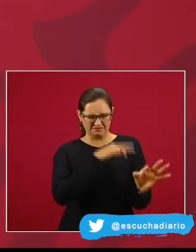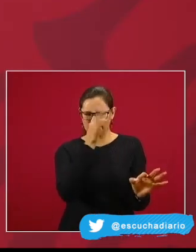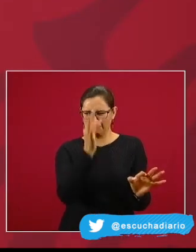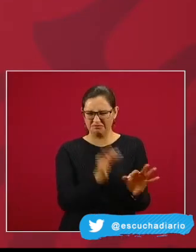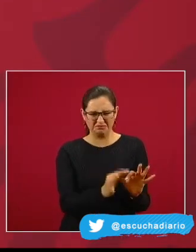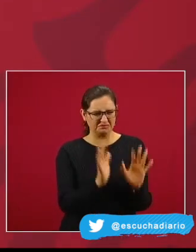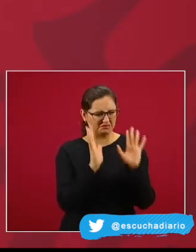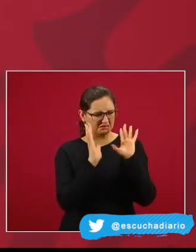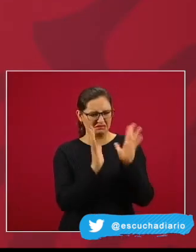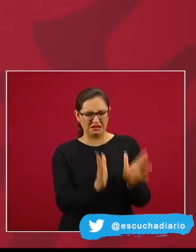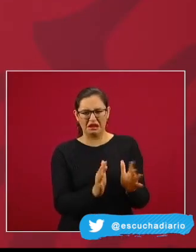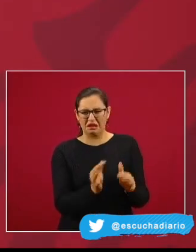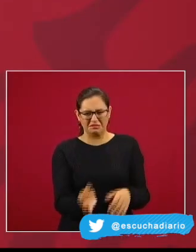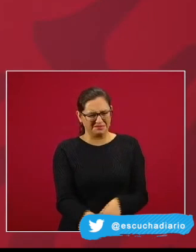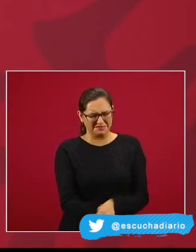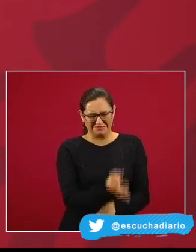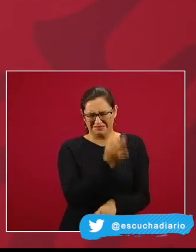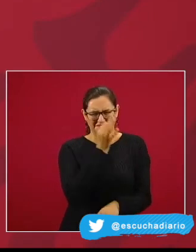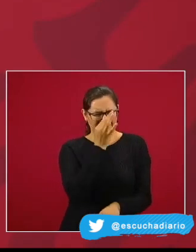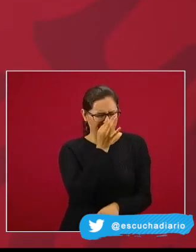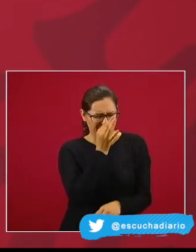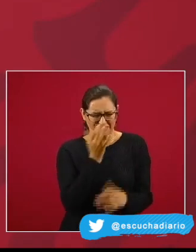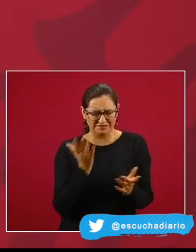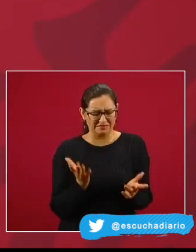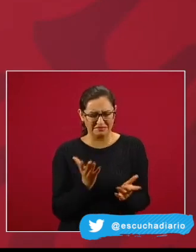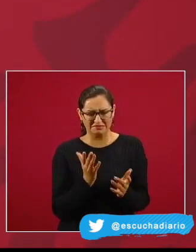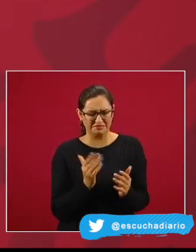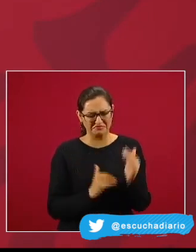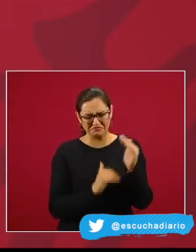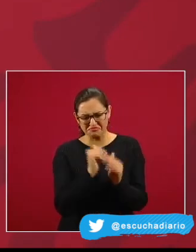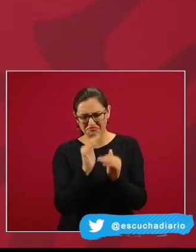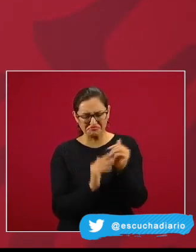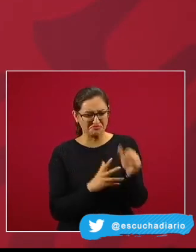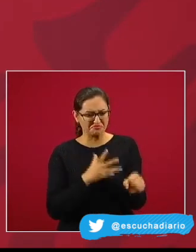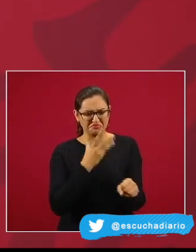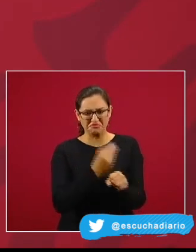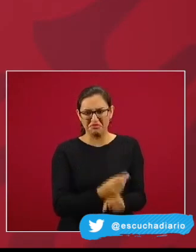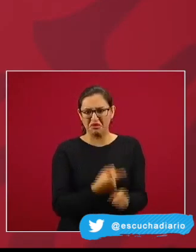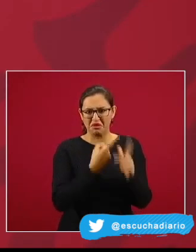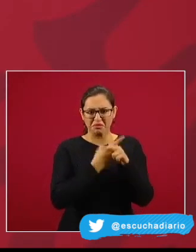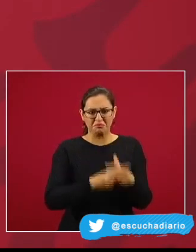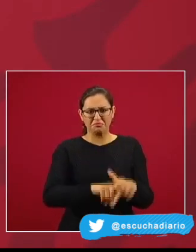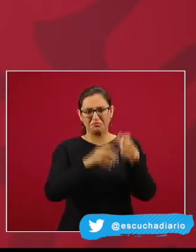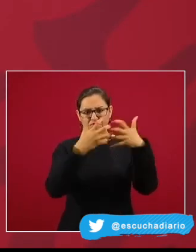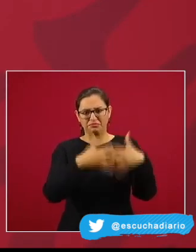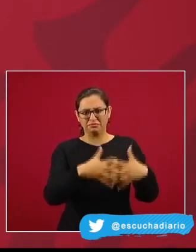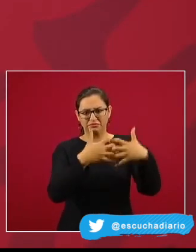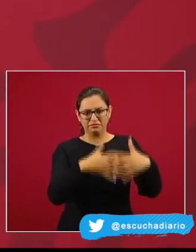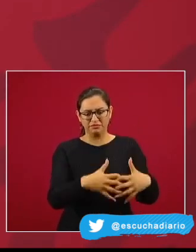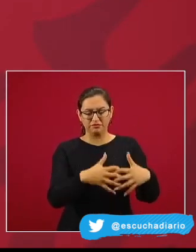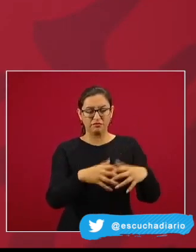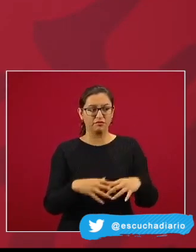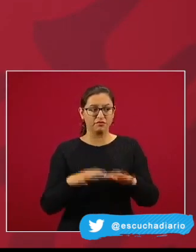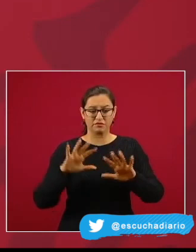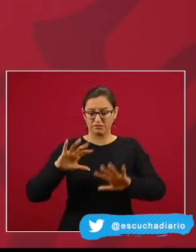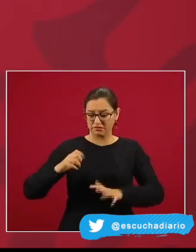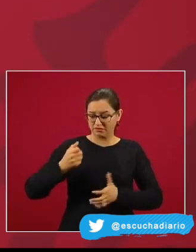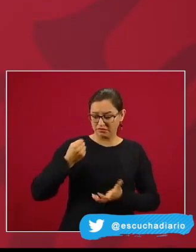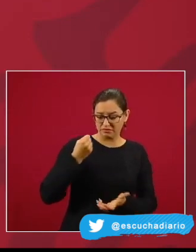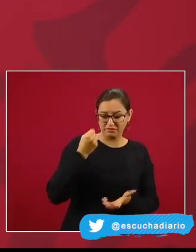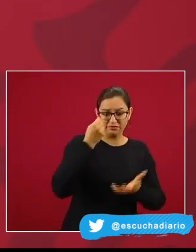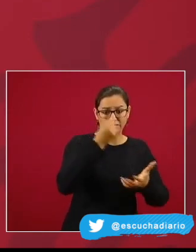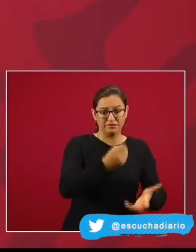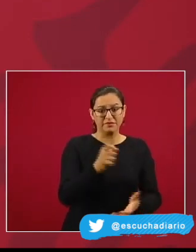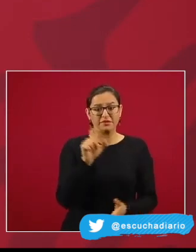turísticas y el reanudar los trabajos es posible porque se han resuelto los juicios de amparo en donde se determinó que no hubo afectación a los